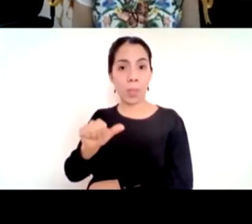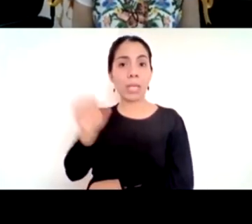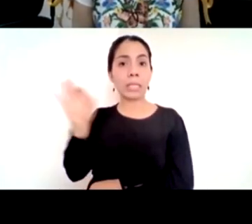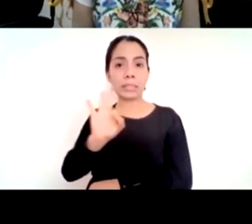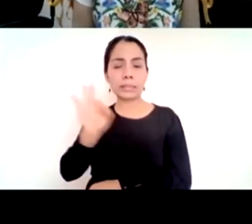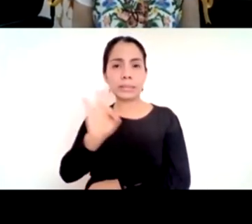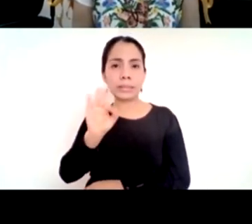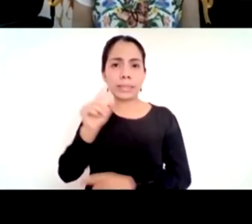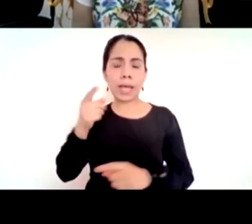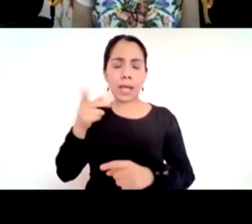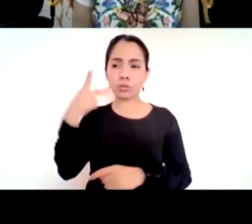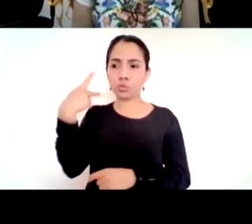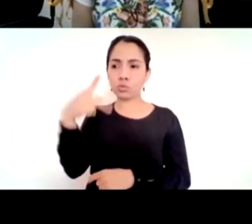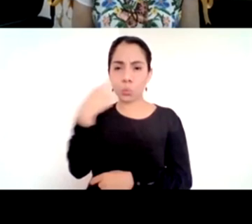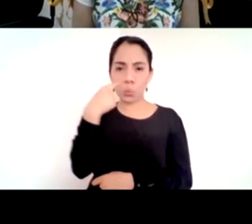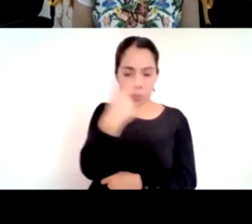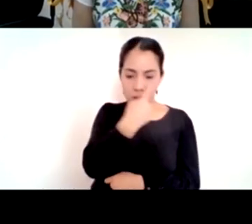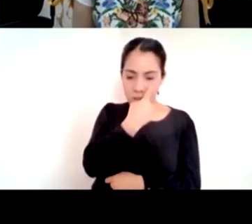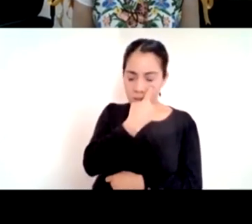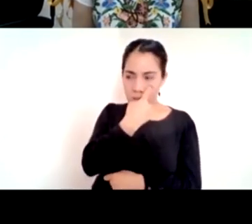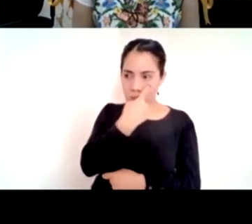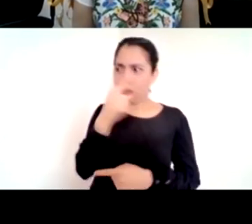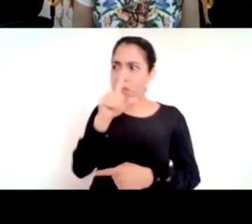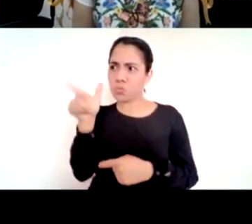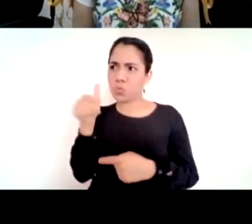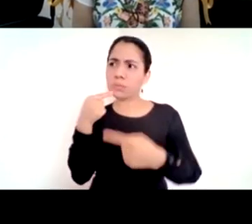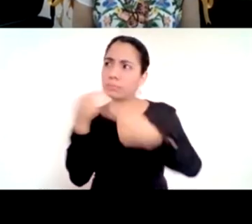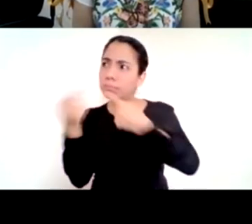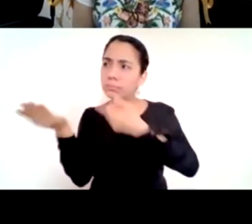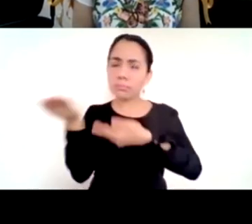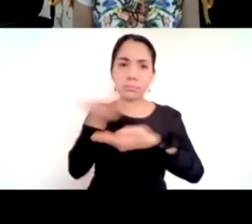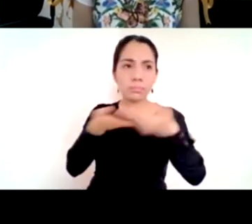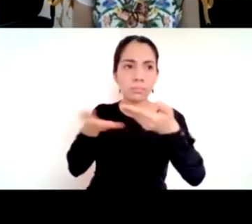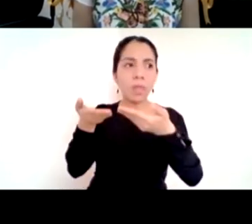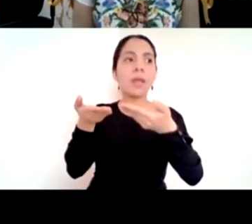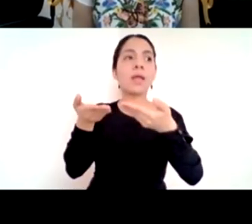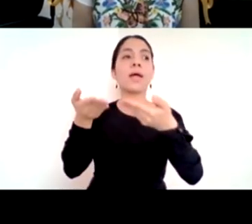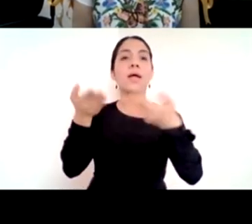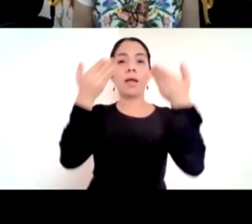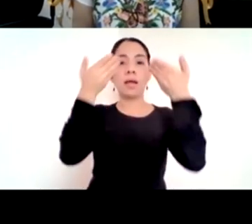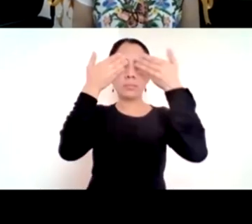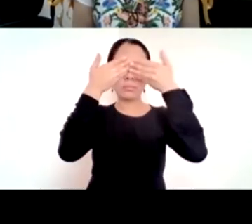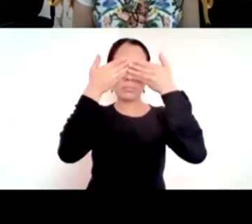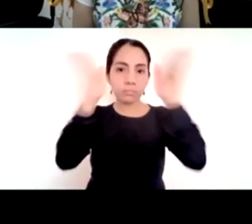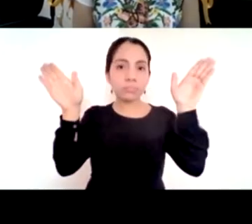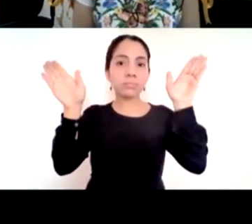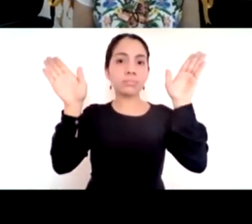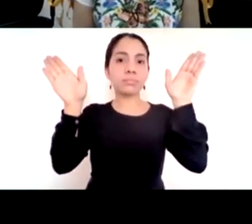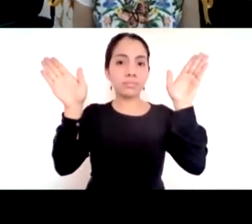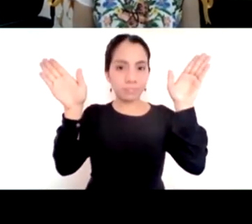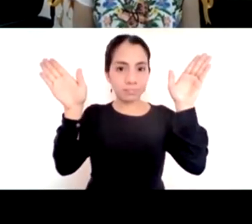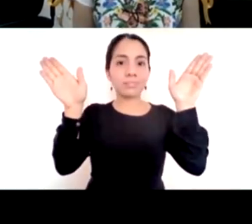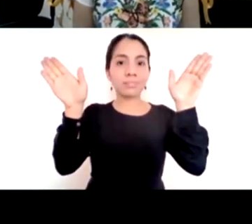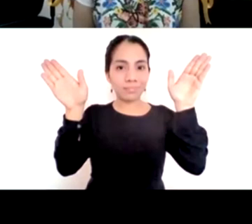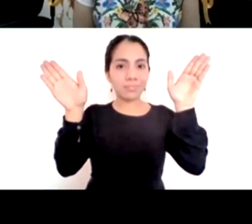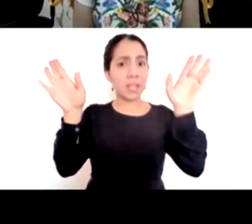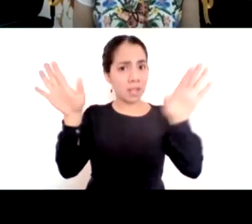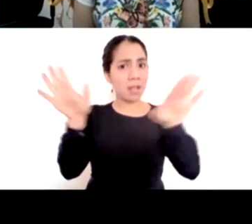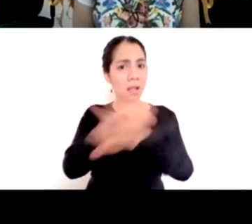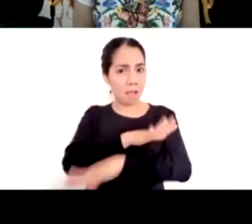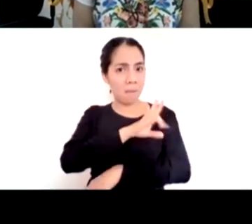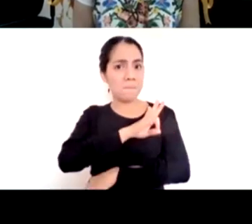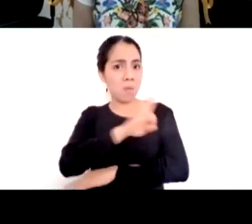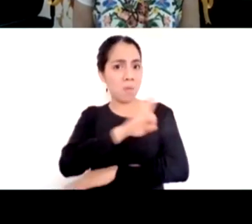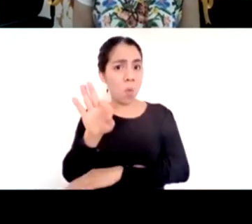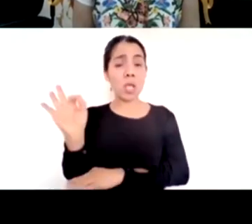porque escuchó y porque se puso en el lugar de lo que significa tener que ejecutar cuando no tienes realmente